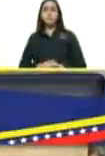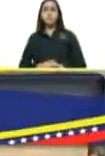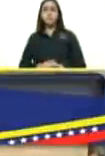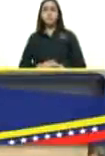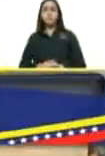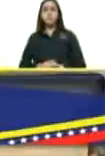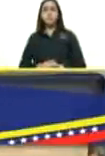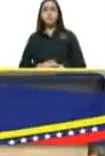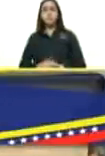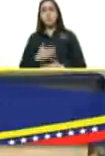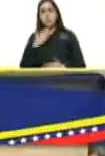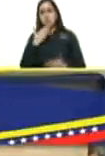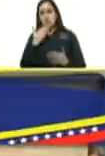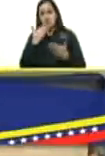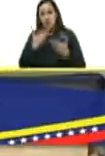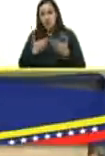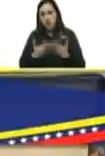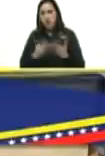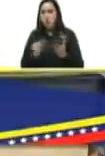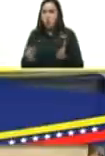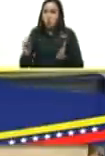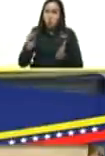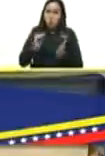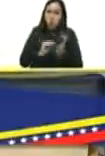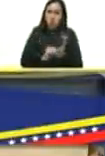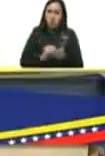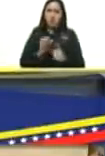les doy las gracias nuevamente